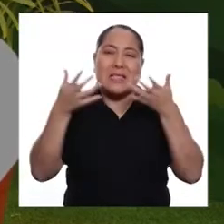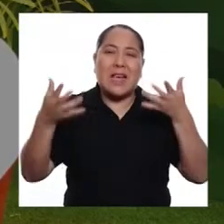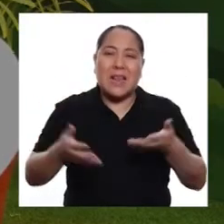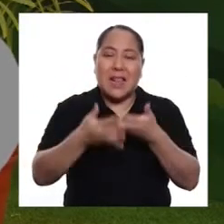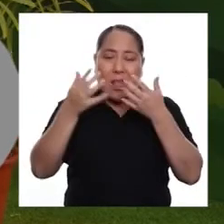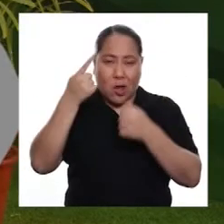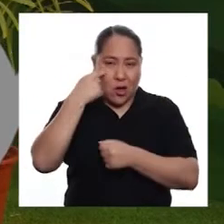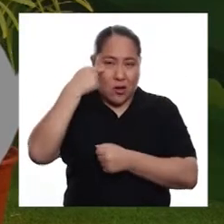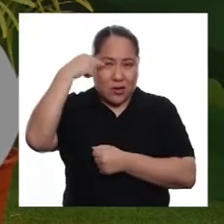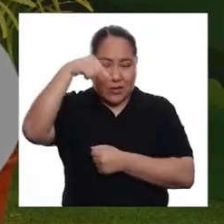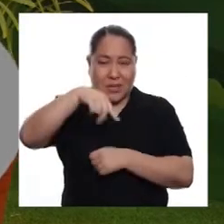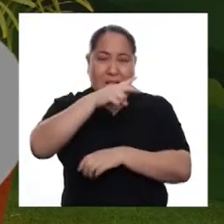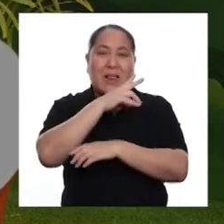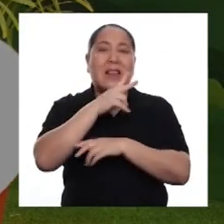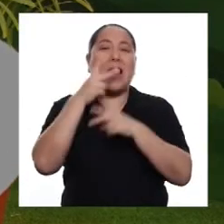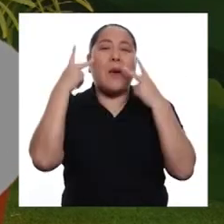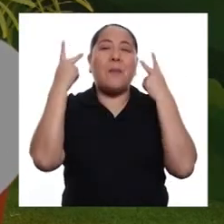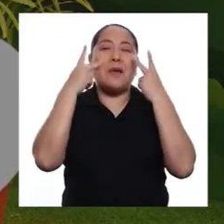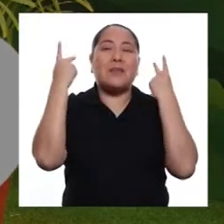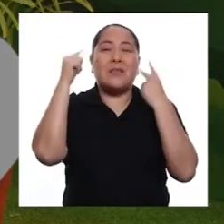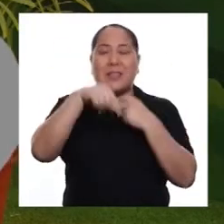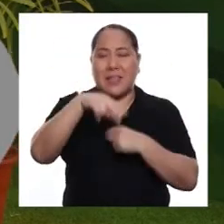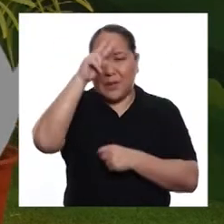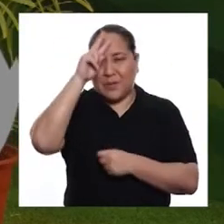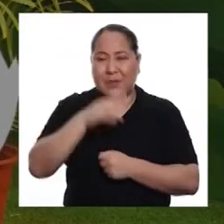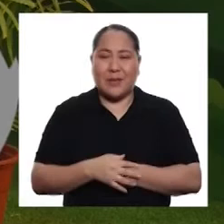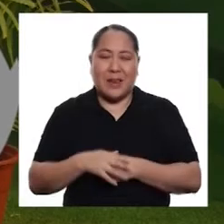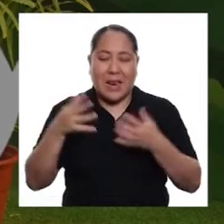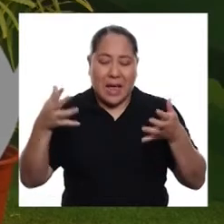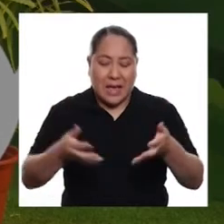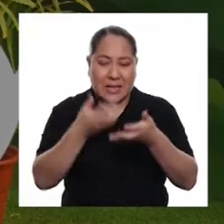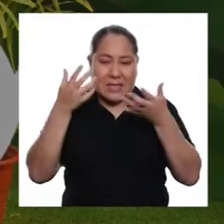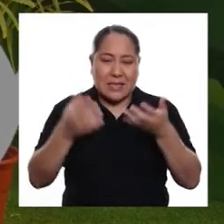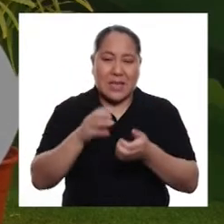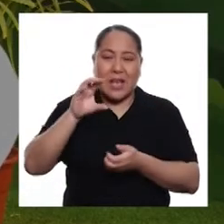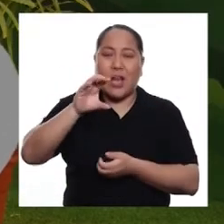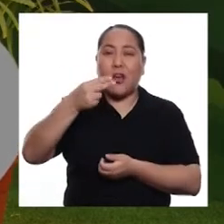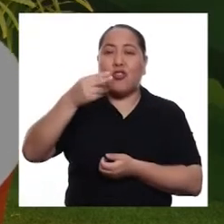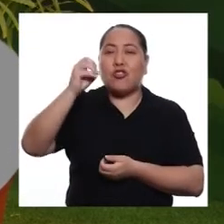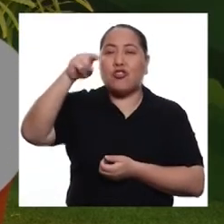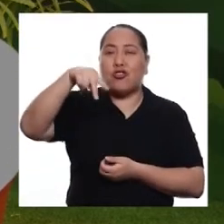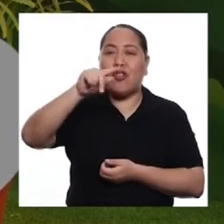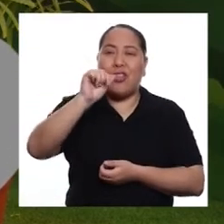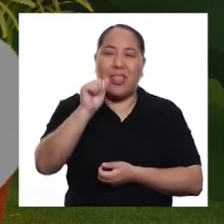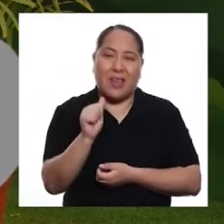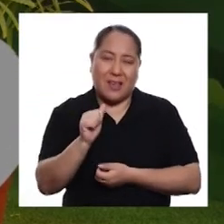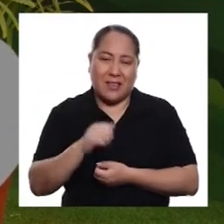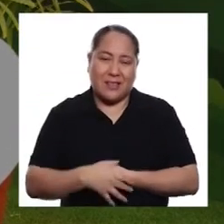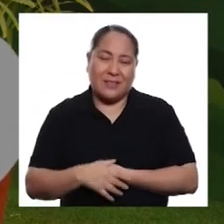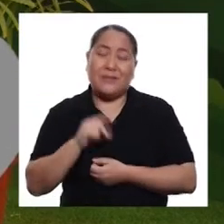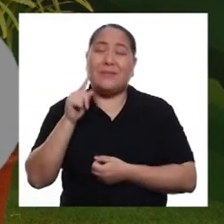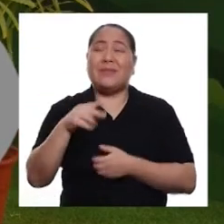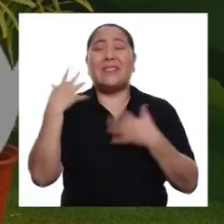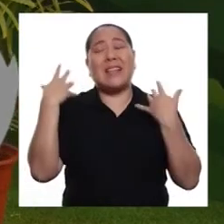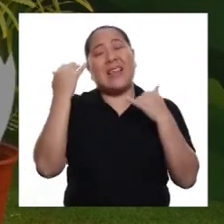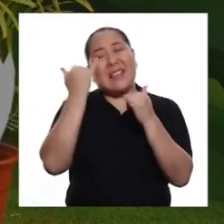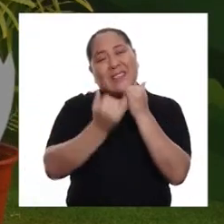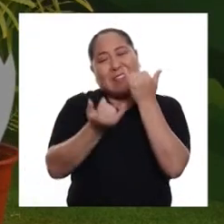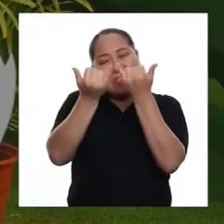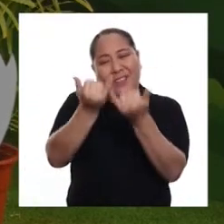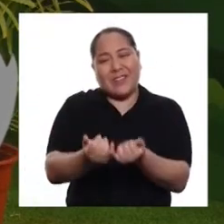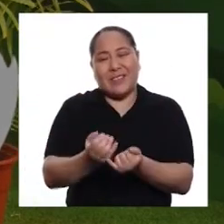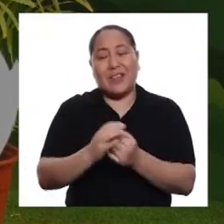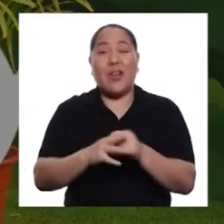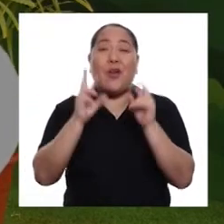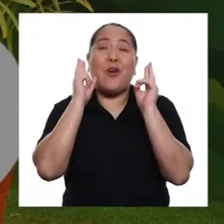rica ensalada conocida en nuestra Amazonía peruana. ¡La ensalada de Chonta! ¡Eso ha